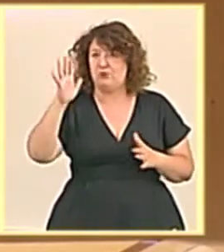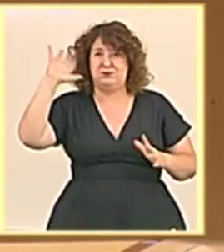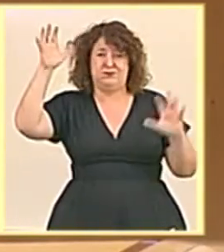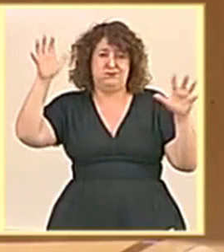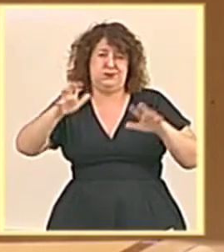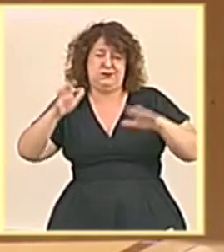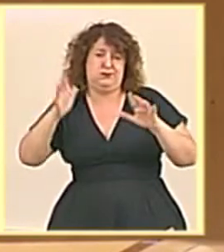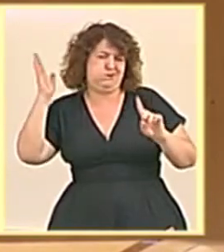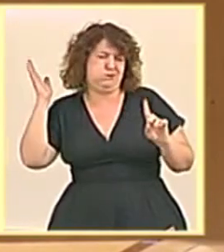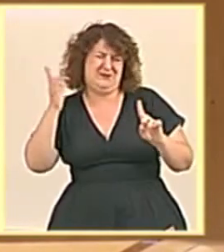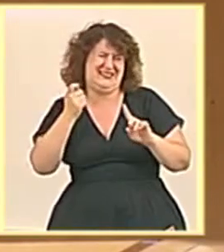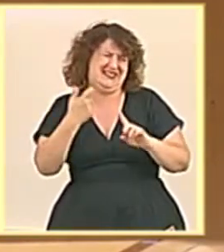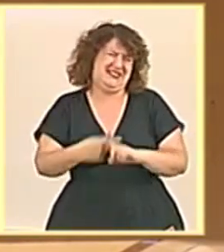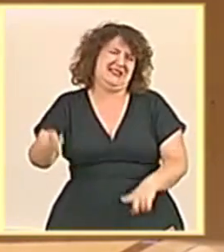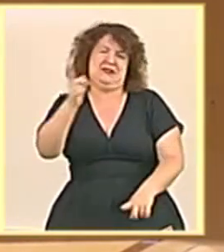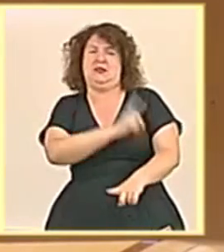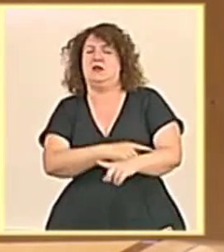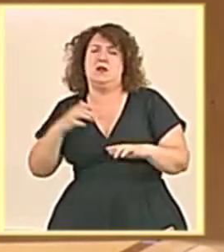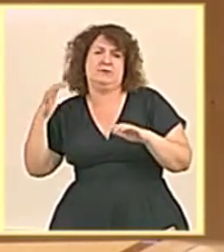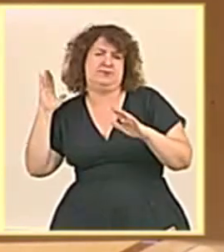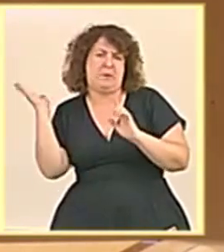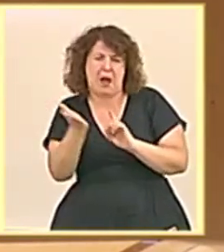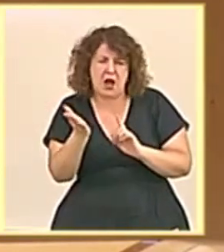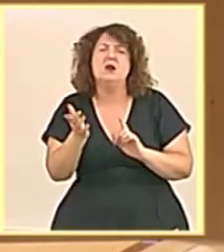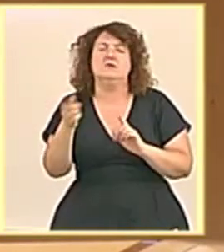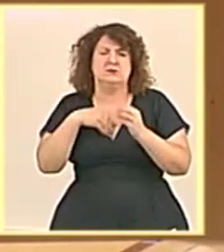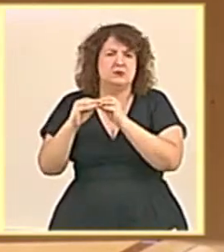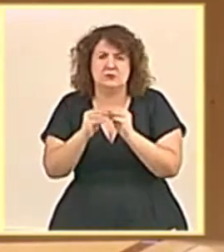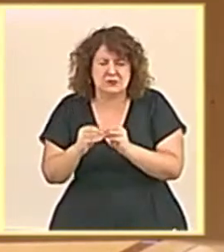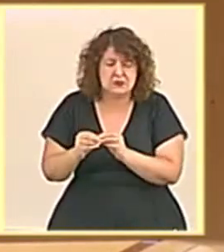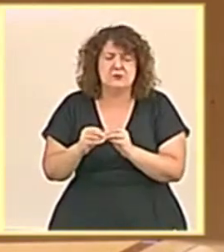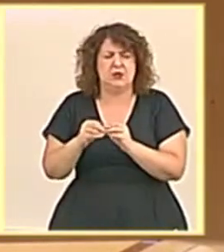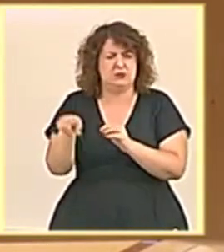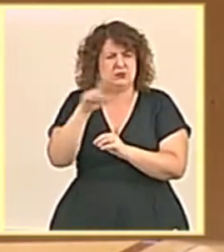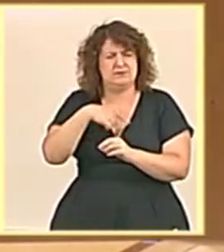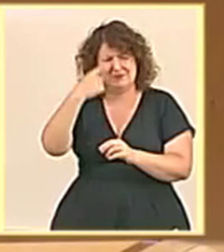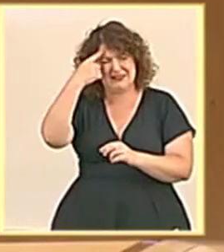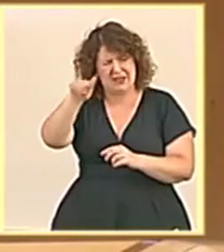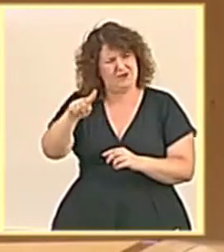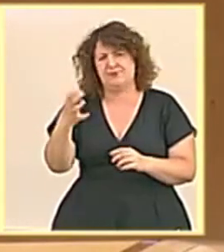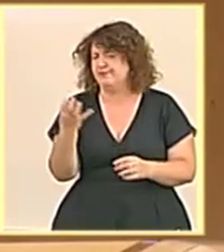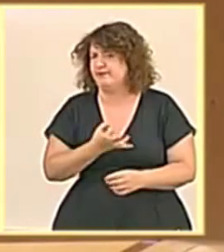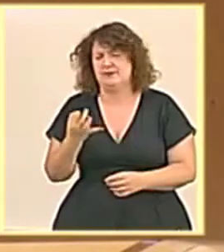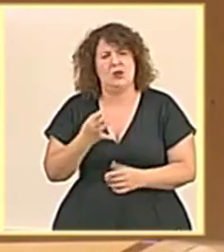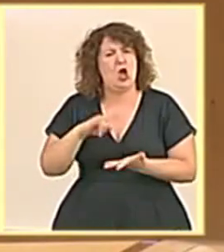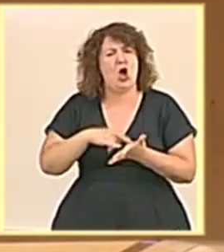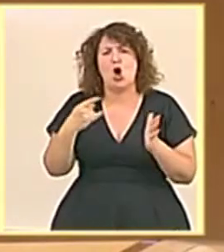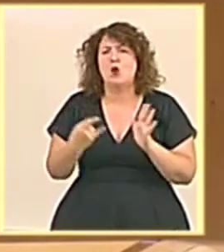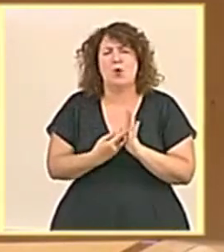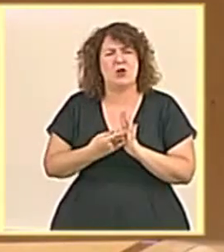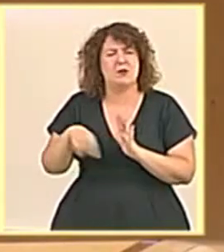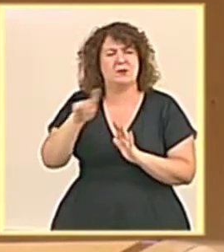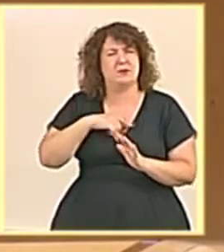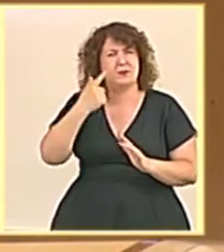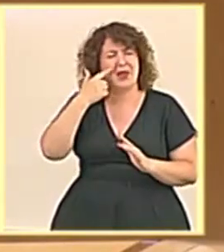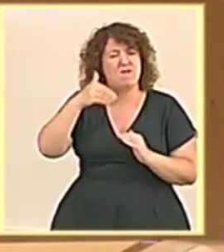estos eventos meteorológicos extremos. Lo hacemos con la convicción de que, en todo caso, necesitamos proyectos con